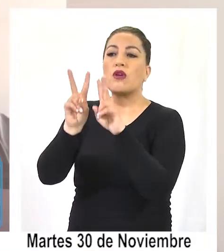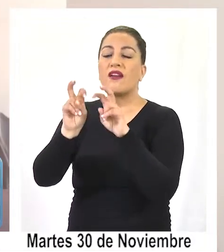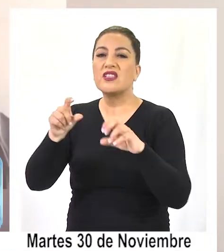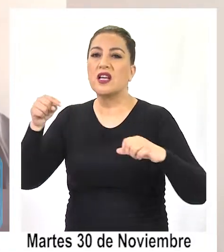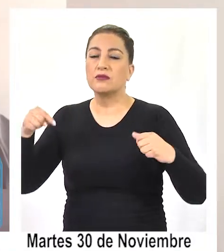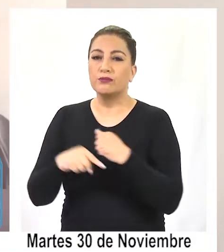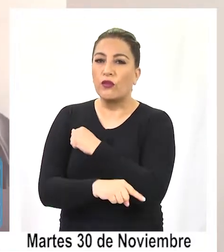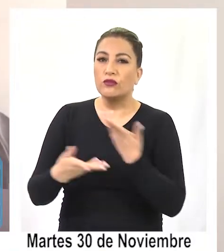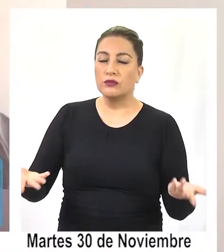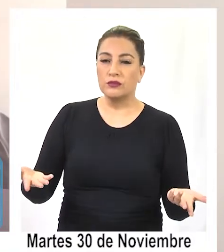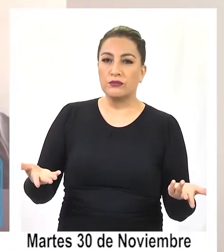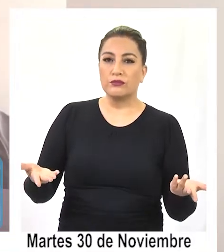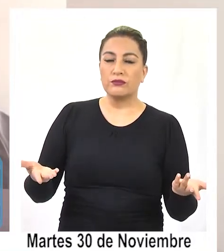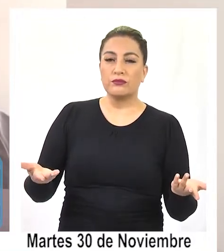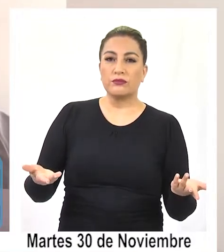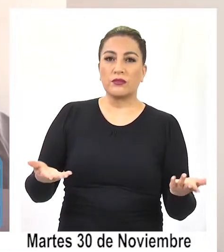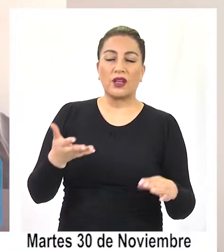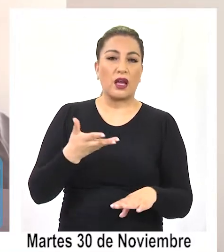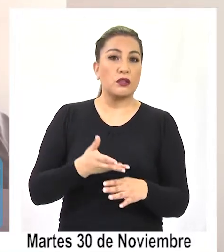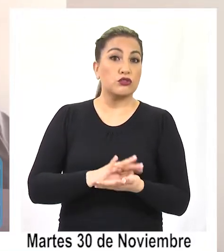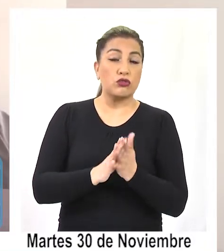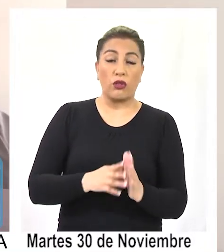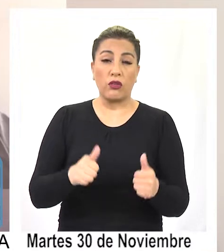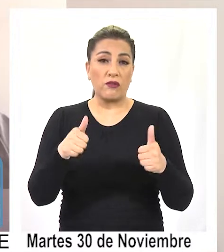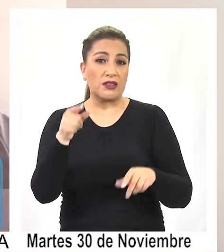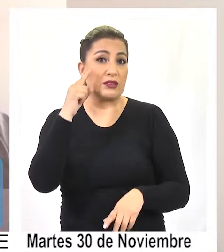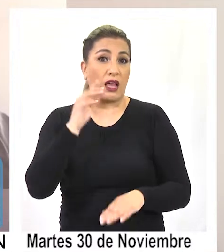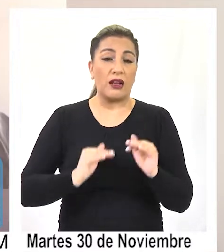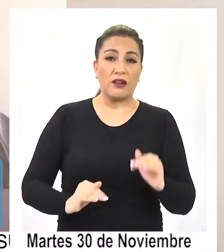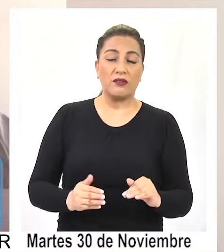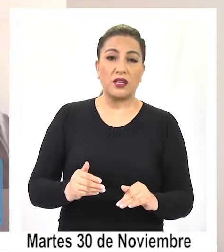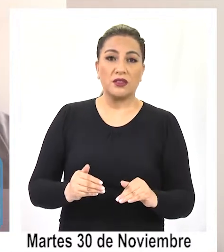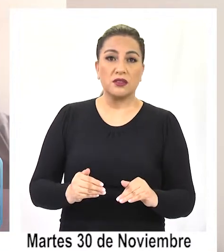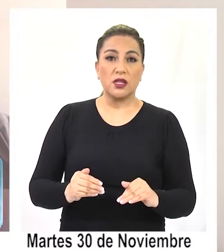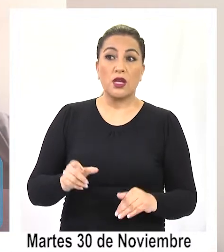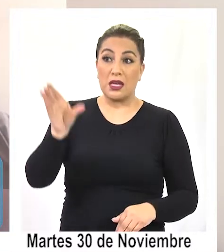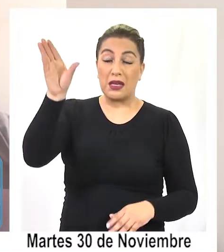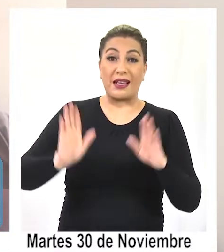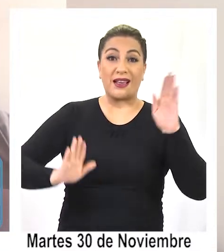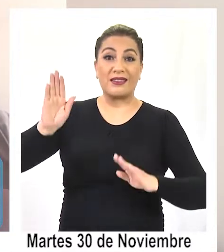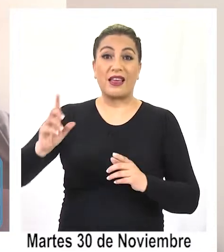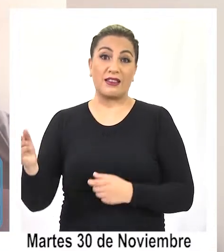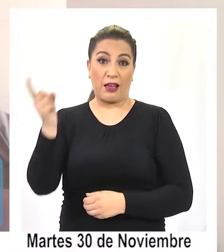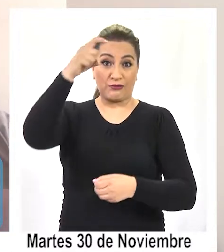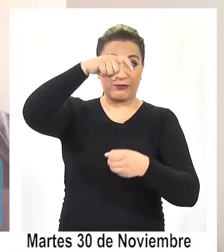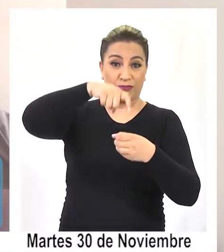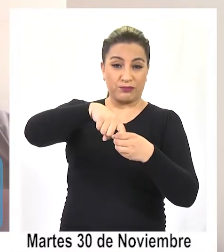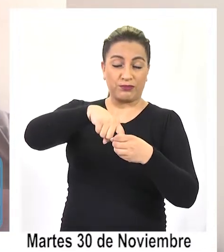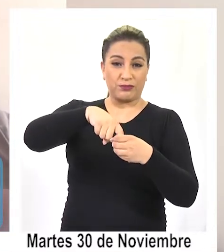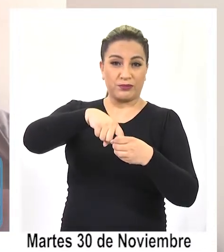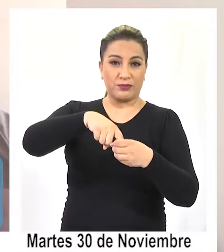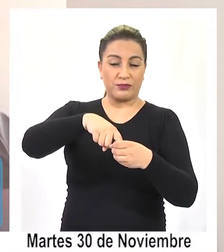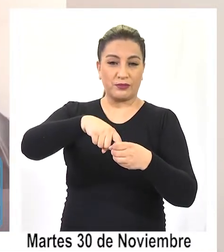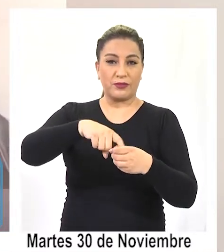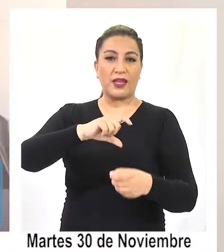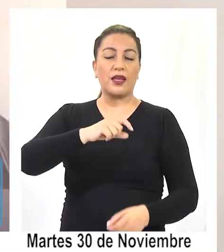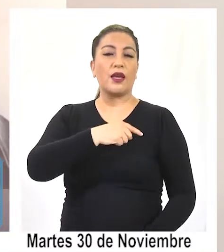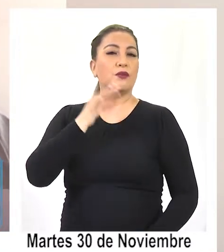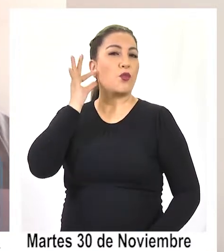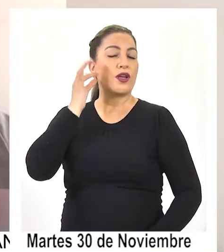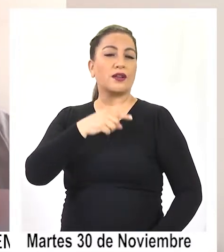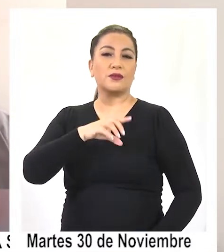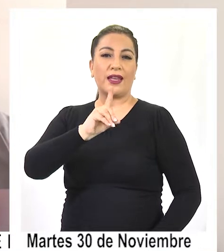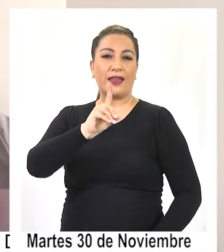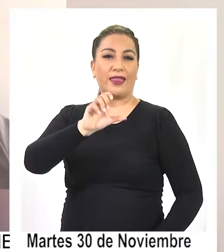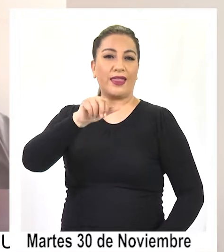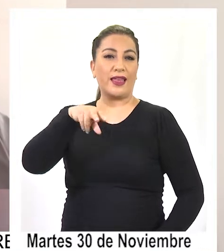posiblemente si se da todo bien podríamos a lo mejor tener un cupo acá en la región, que sería de Gallegos, así que en ese sentido